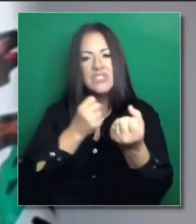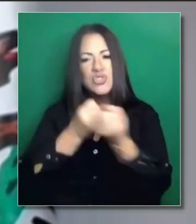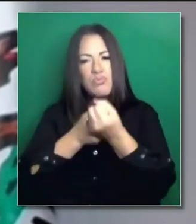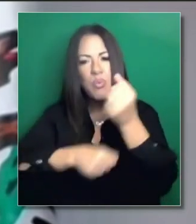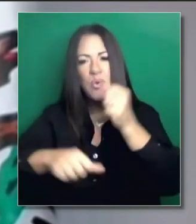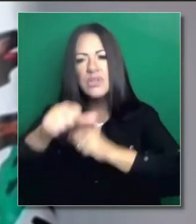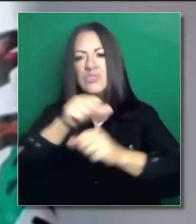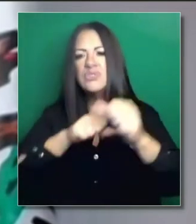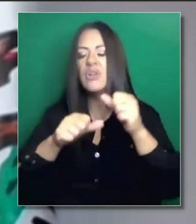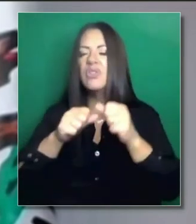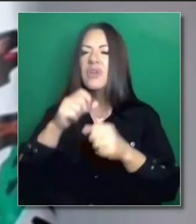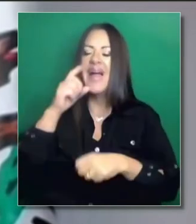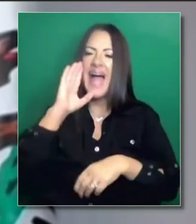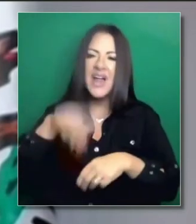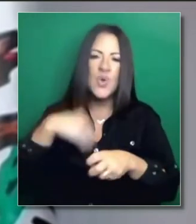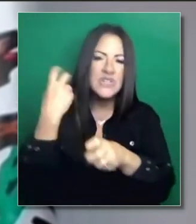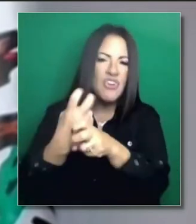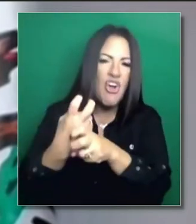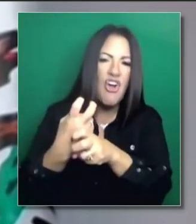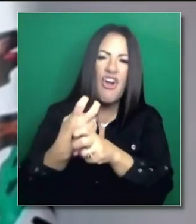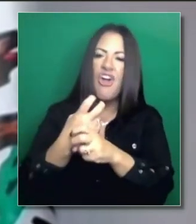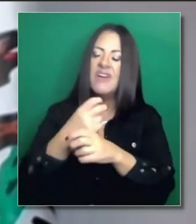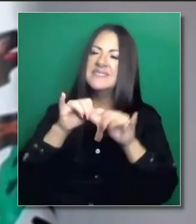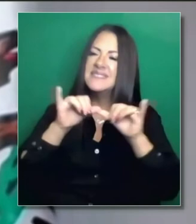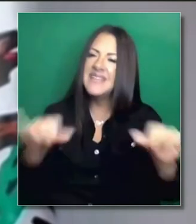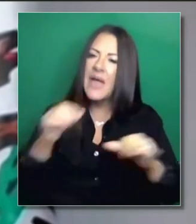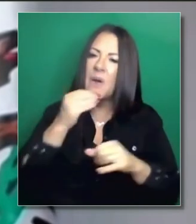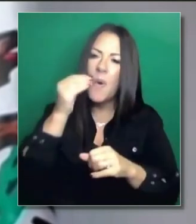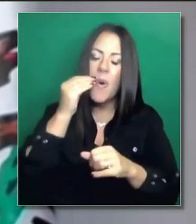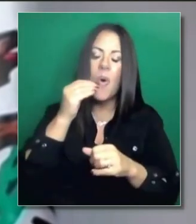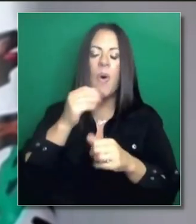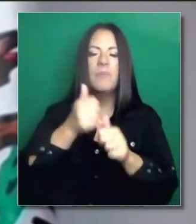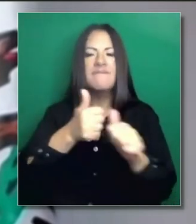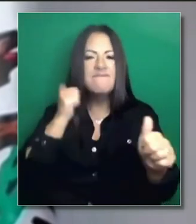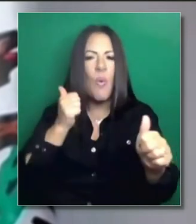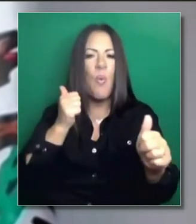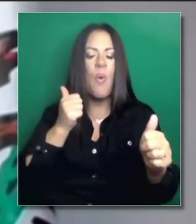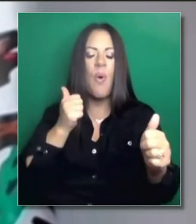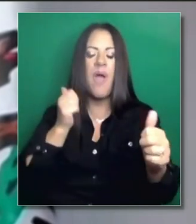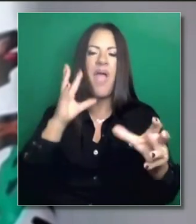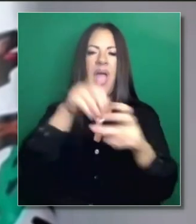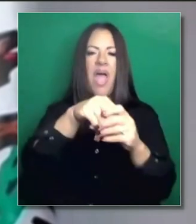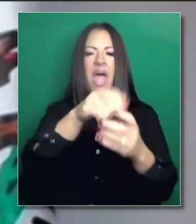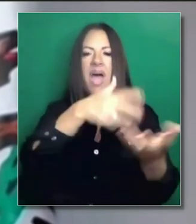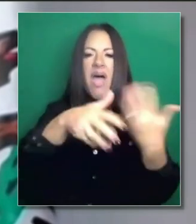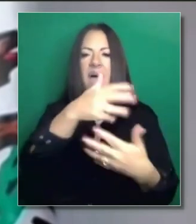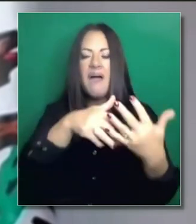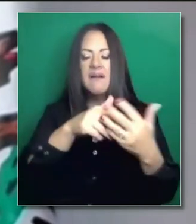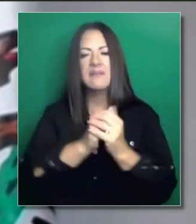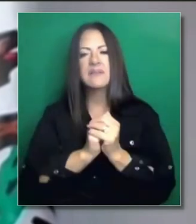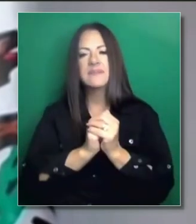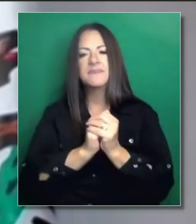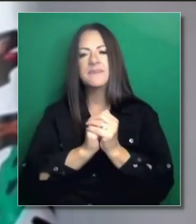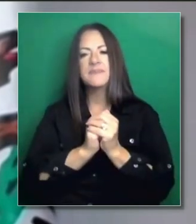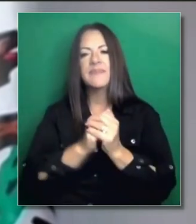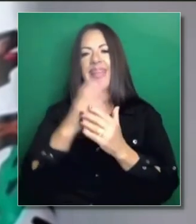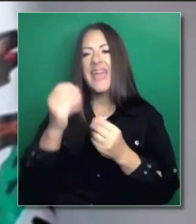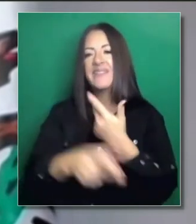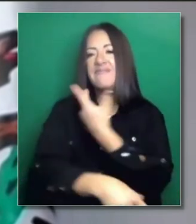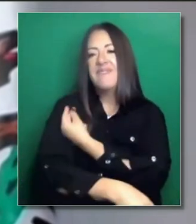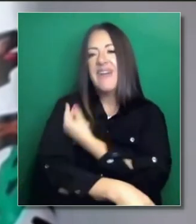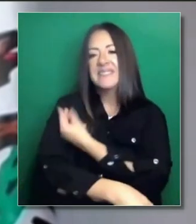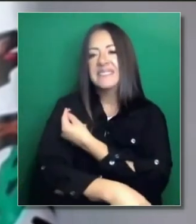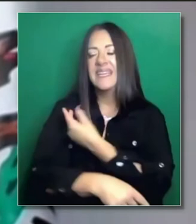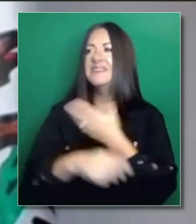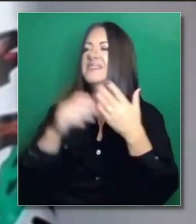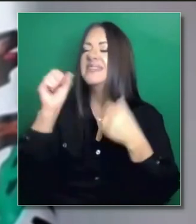Debemos apoyarnos, debemos tomar decisiones muy fuertes, quedándonos en casa sin mezclarnos. Y el tercer punto